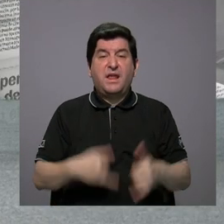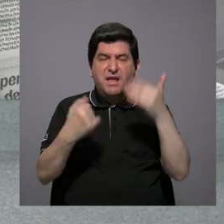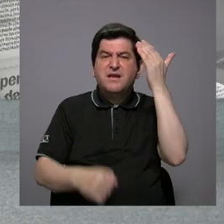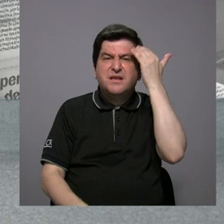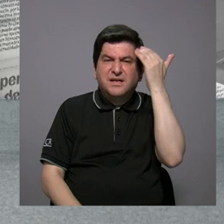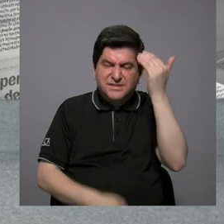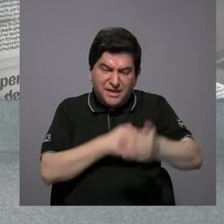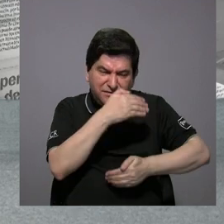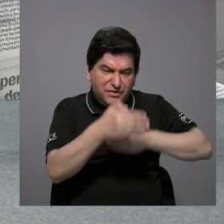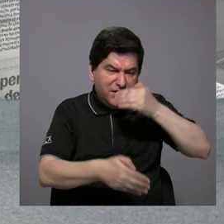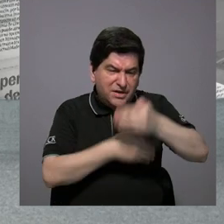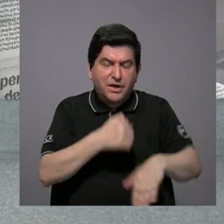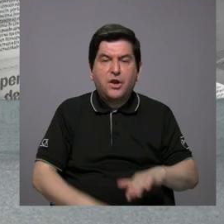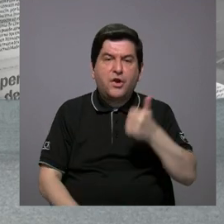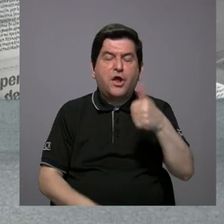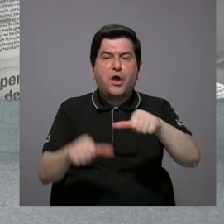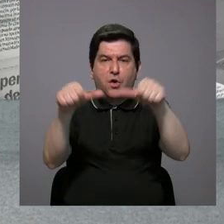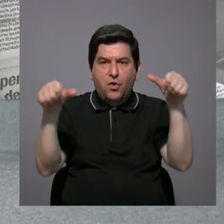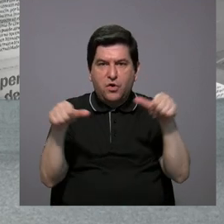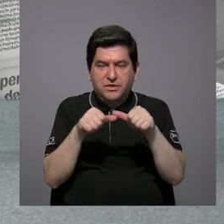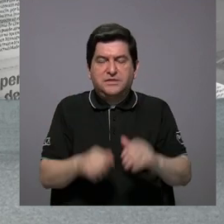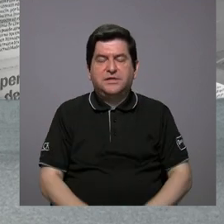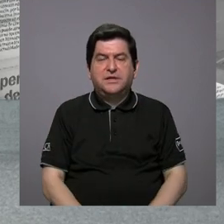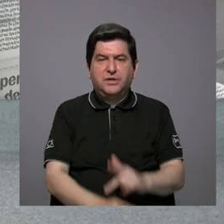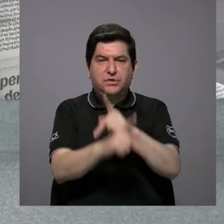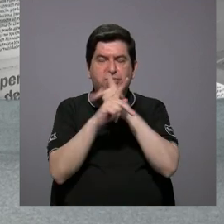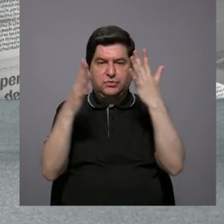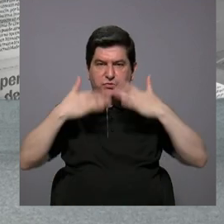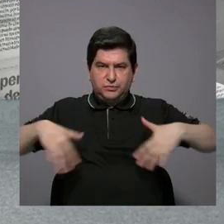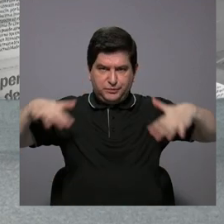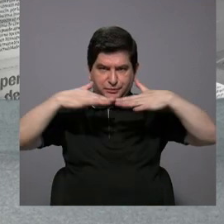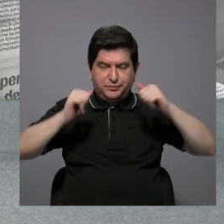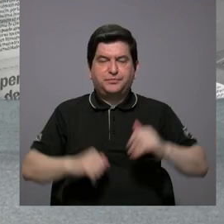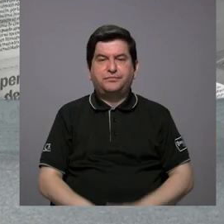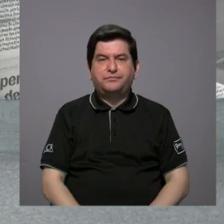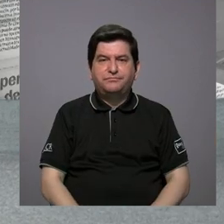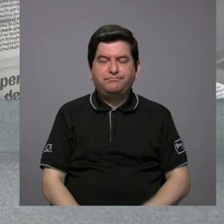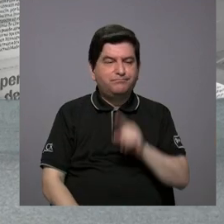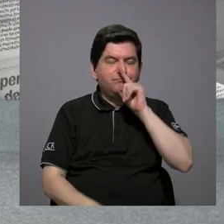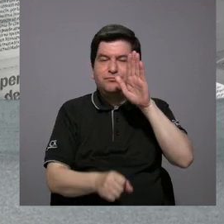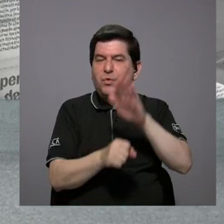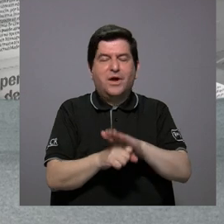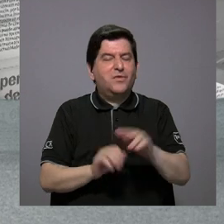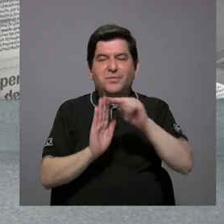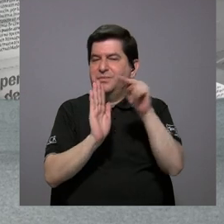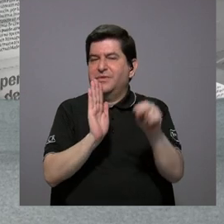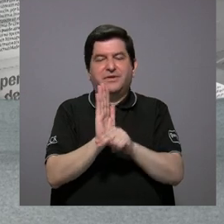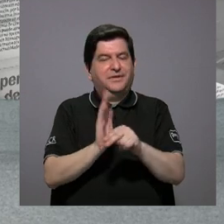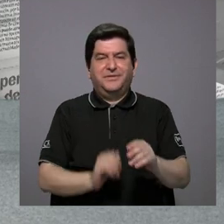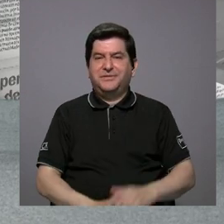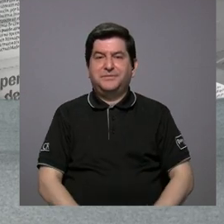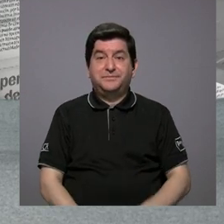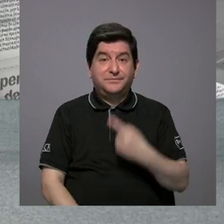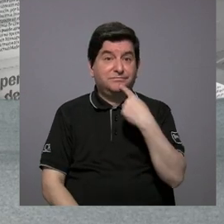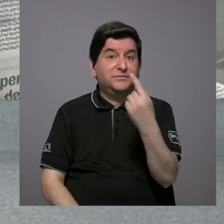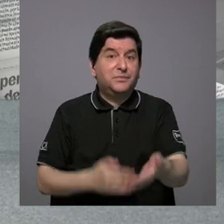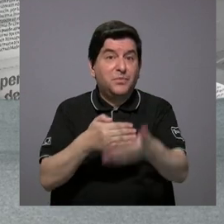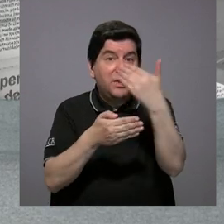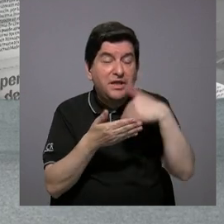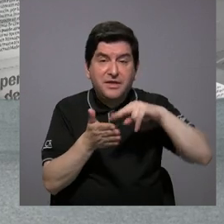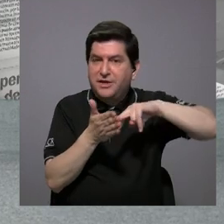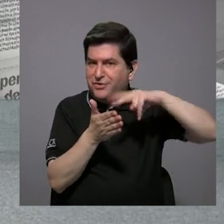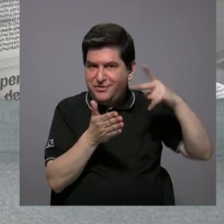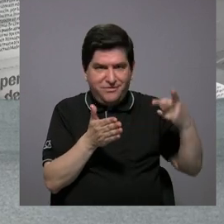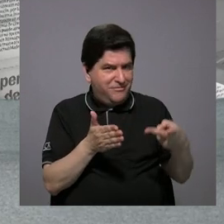comportado en otros aspectos de la protección ambiental. No han dado la talla. Entonces, y como le digo, no se